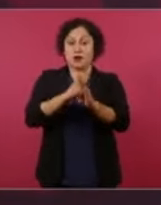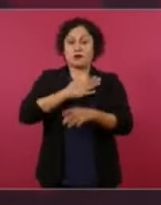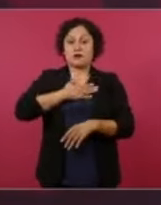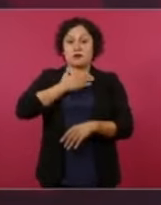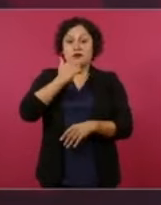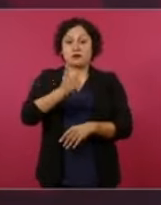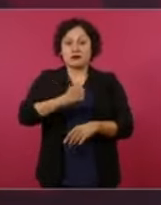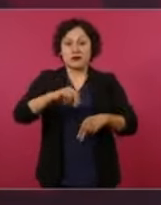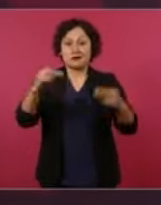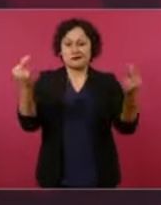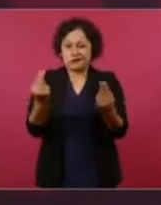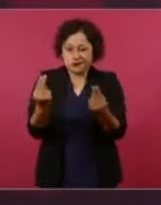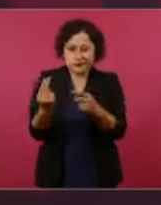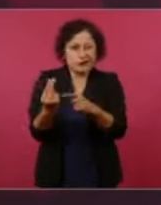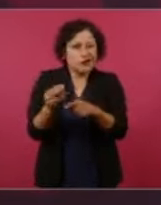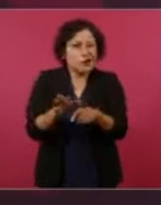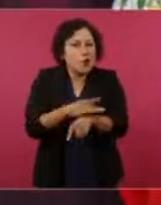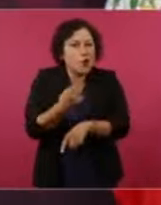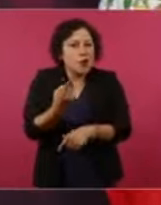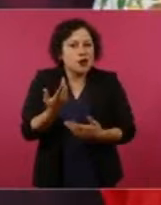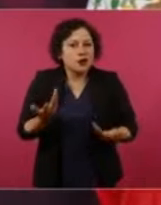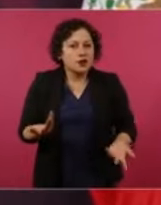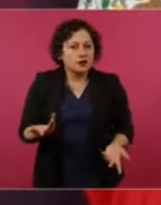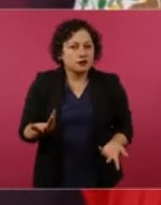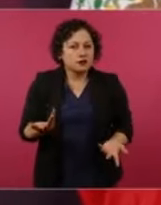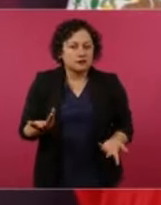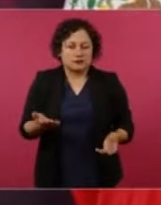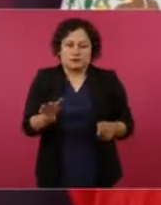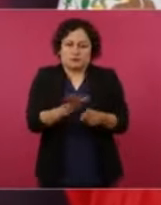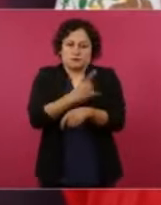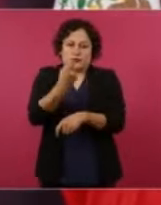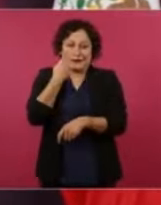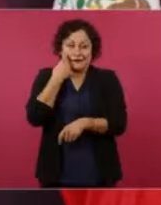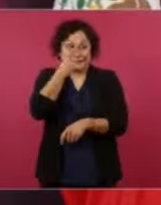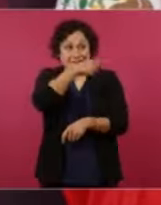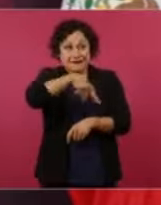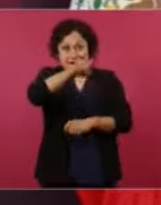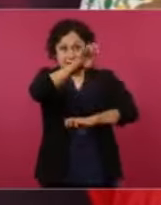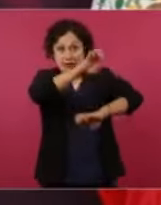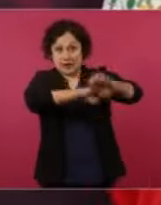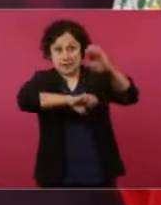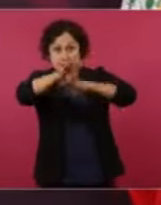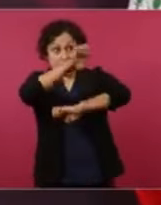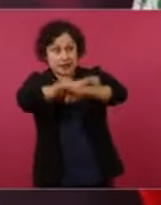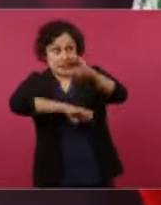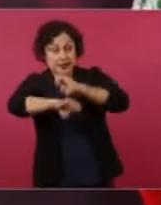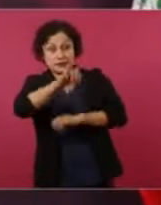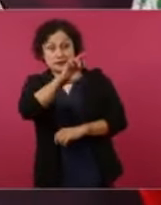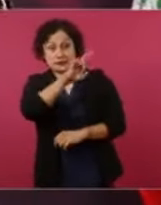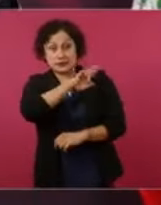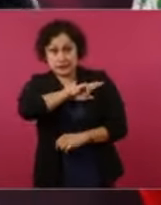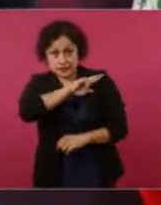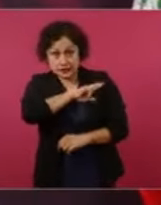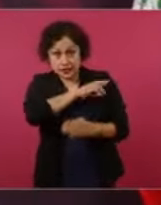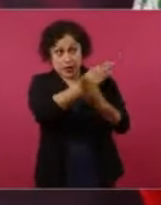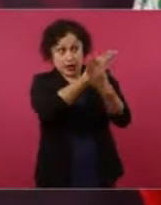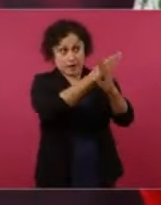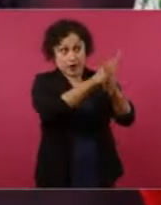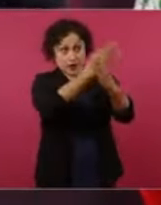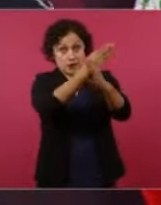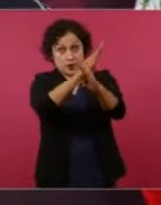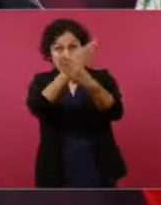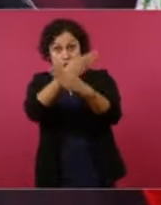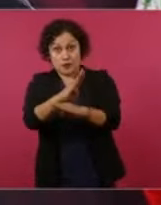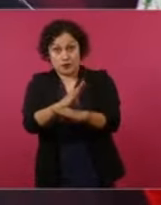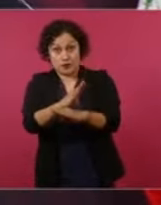Porque la banca particular comercial no tiene sucursales